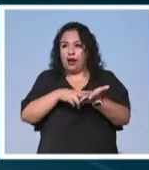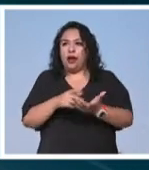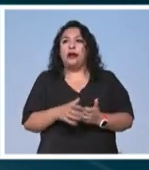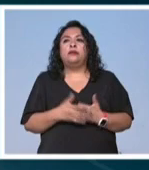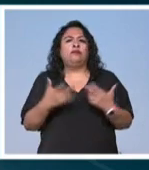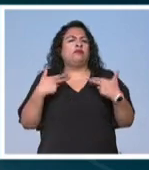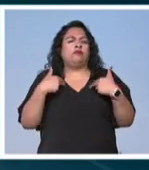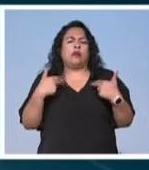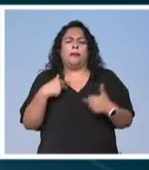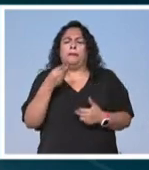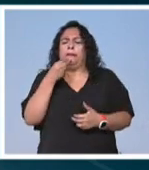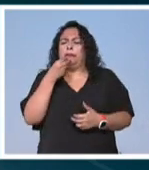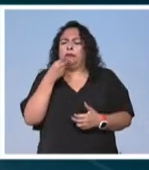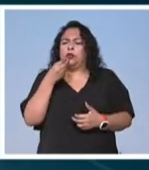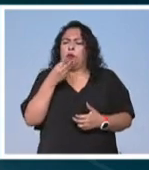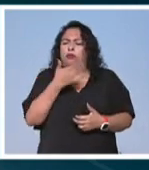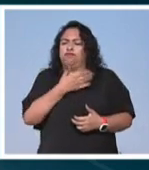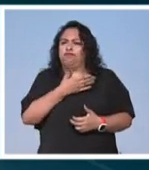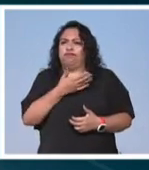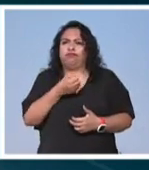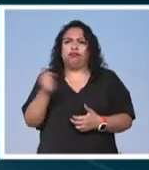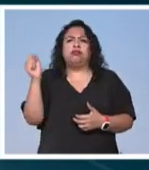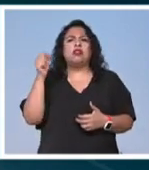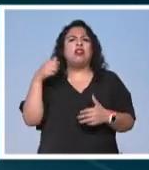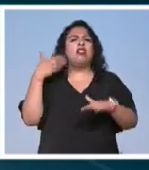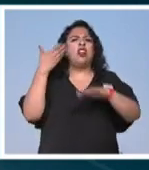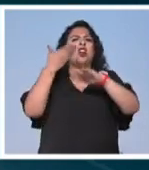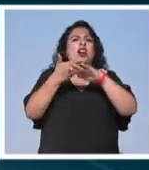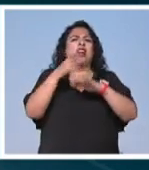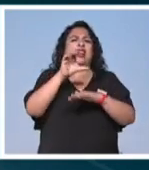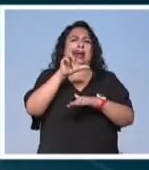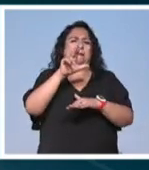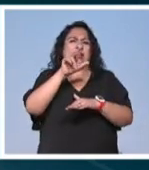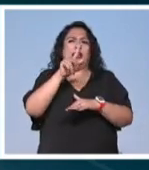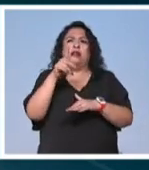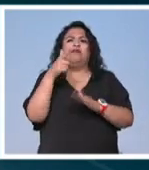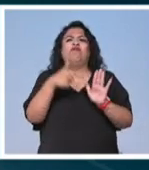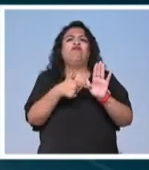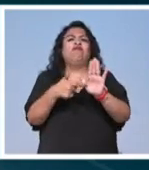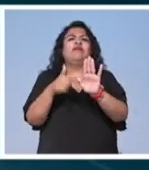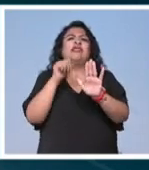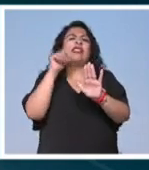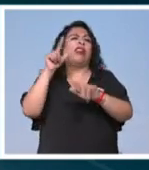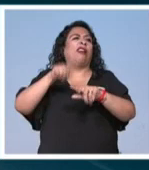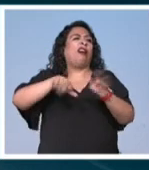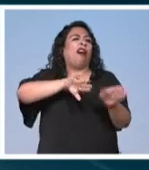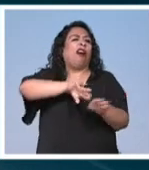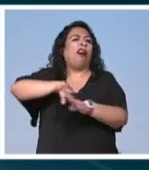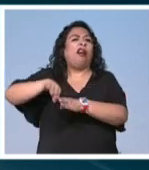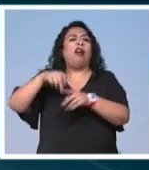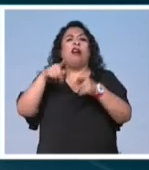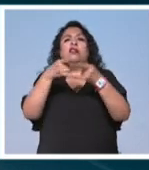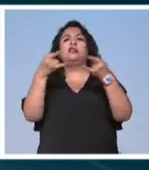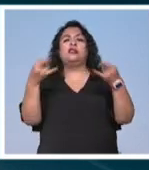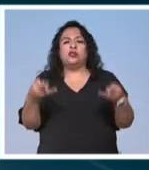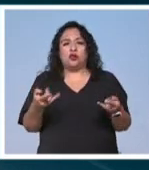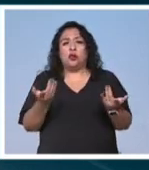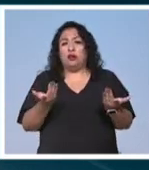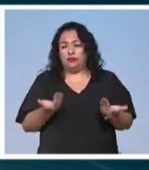seres humanos extraordinarios que lucharon contra el capitalismo, pues han sido invisibilizados, Alberto, invisibilizados por historia. Entonces,